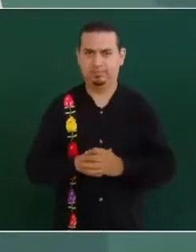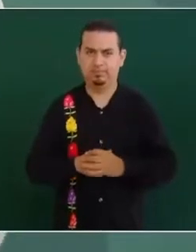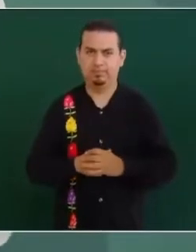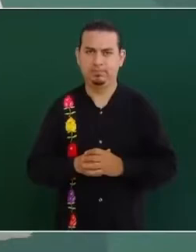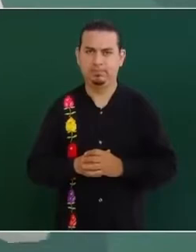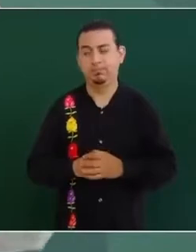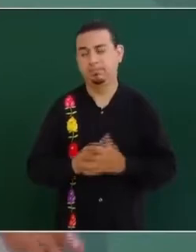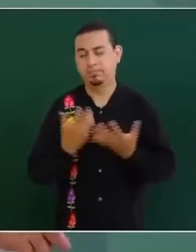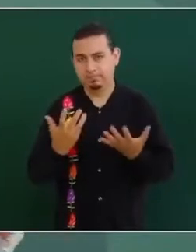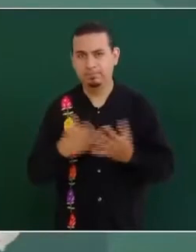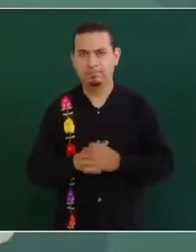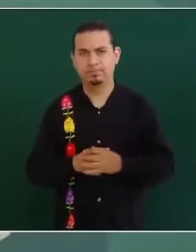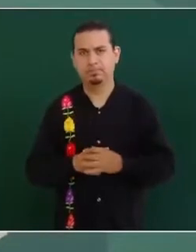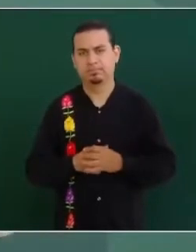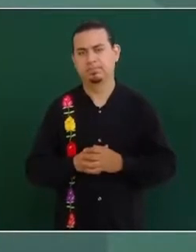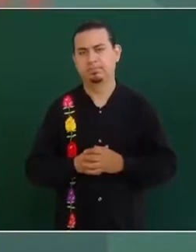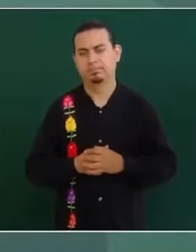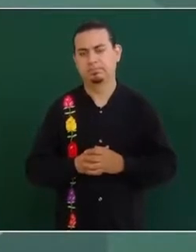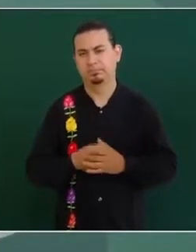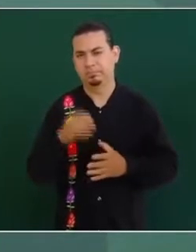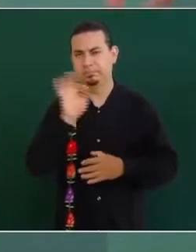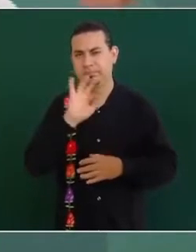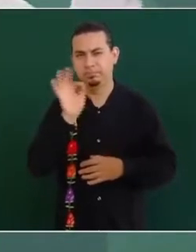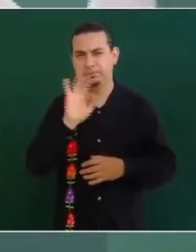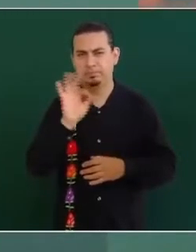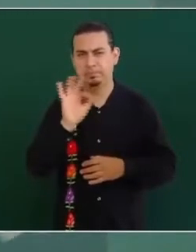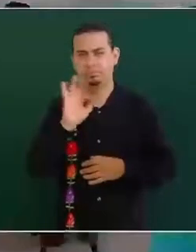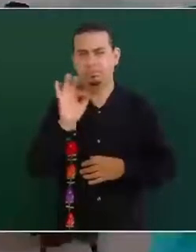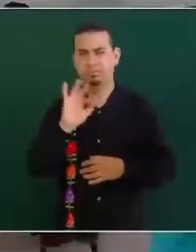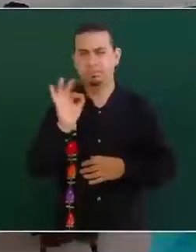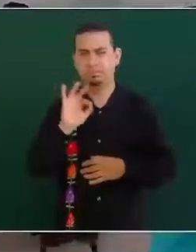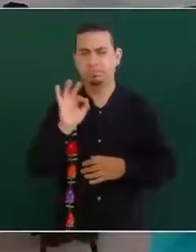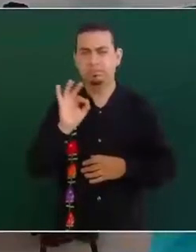Entonces, si bloquean